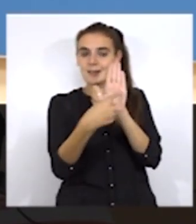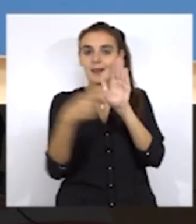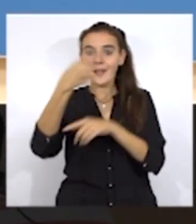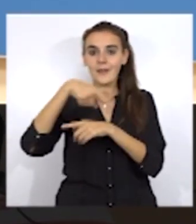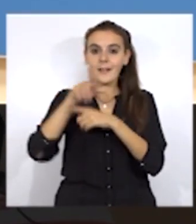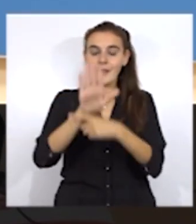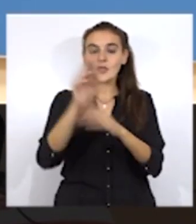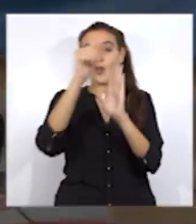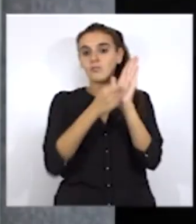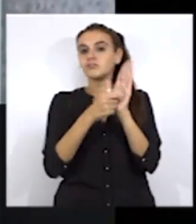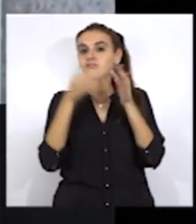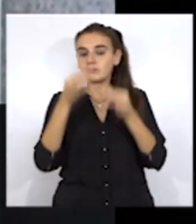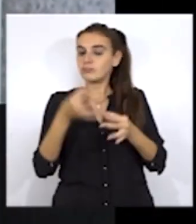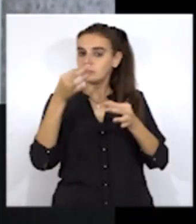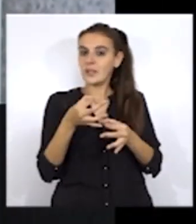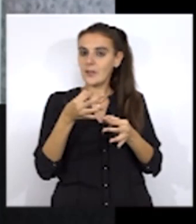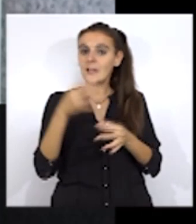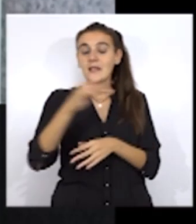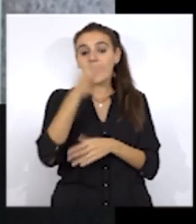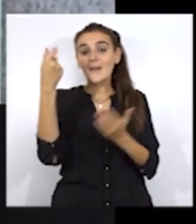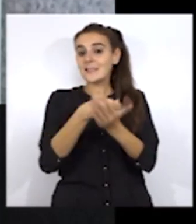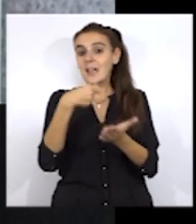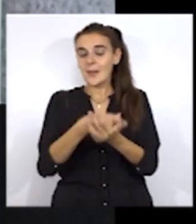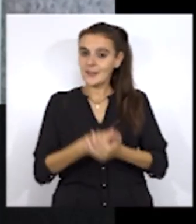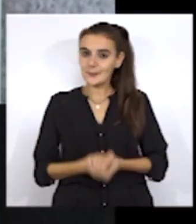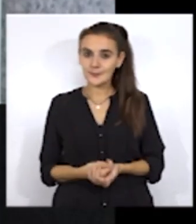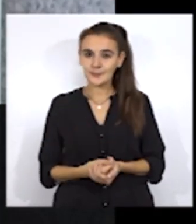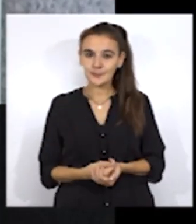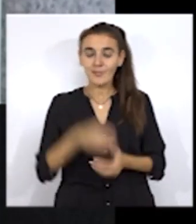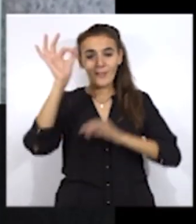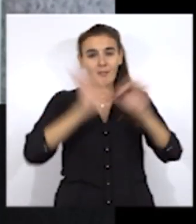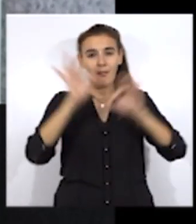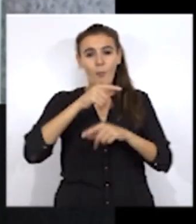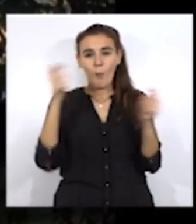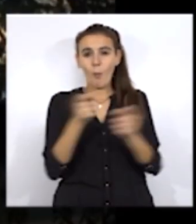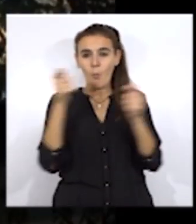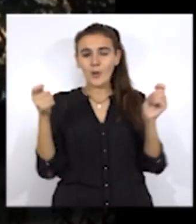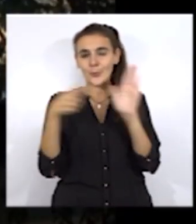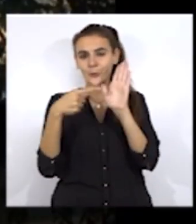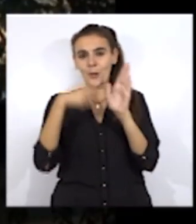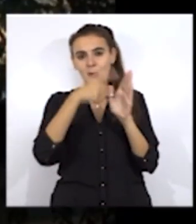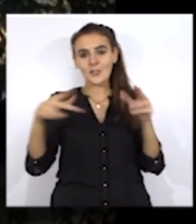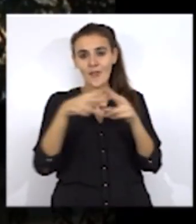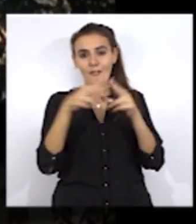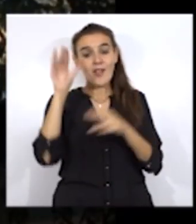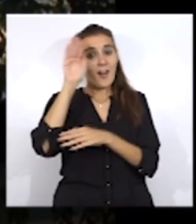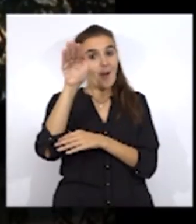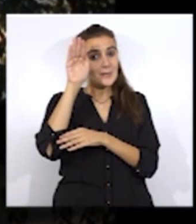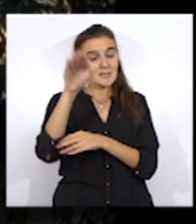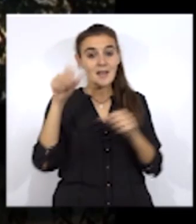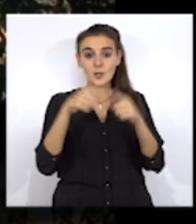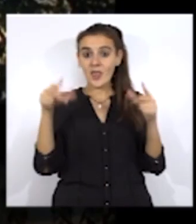además que las paguen. La estadística publicada hoy refleja los afiliados extranjeros a la Seguridad Social del mes de